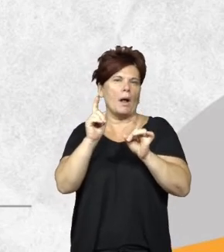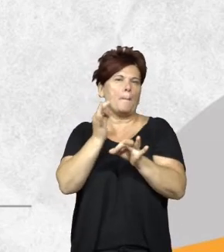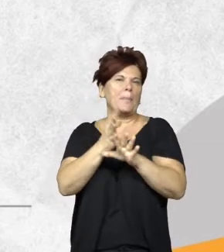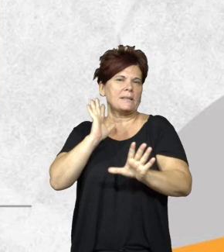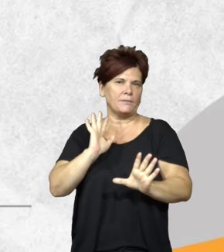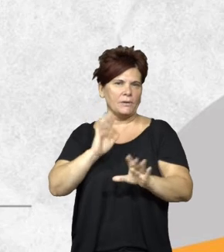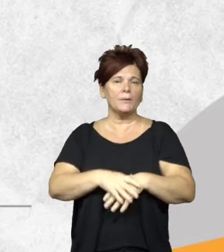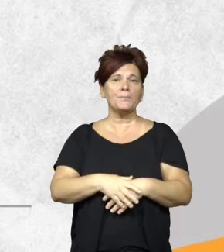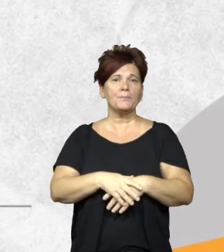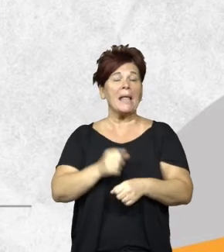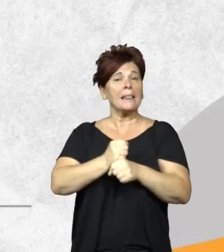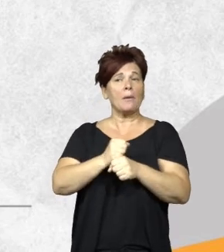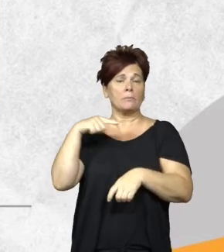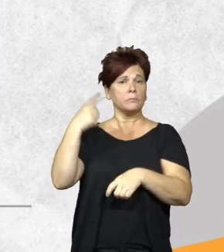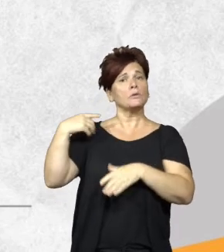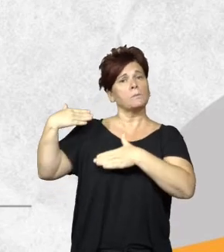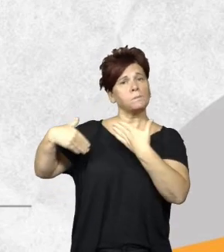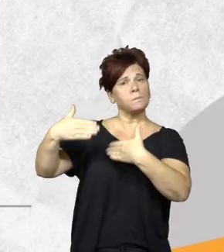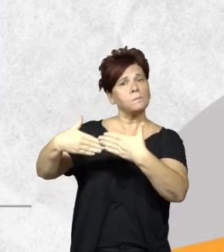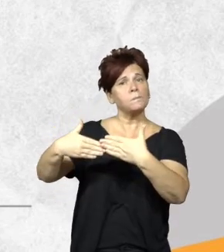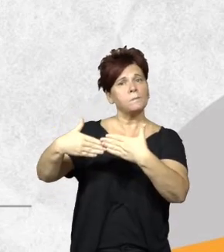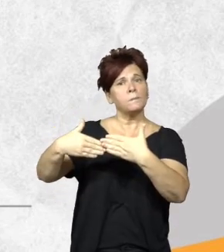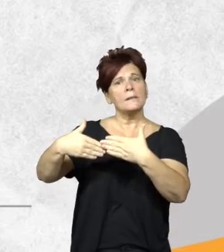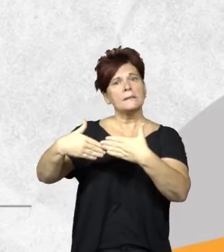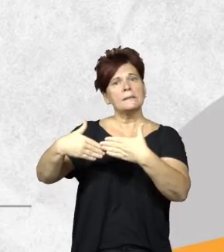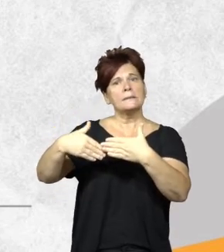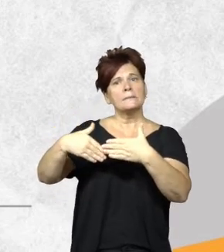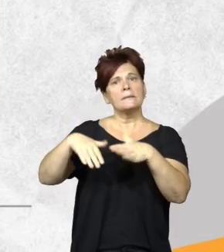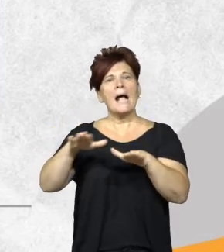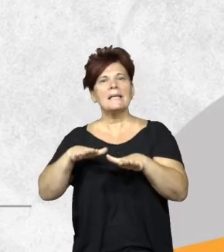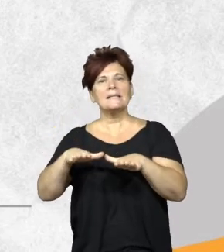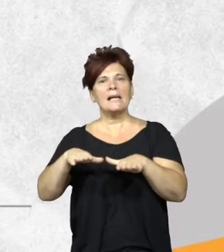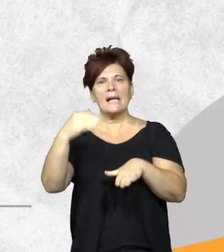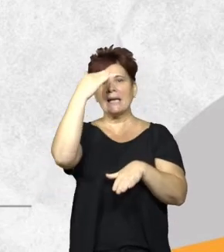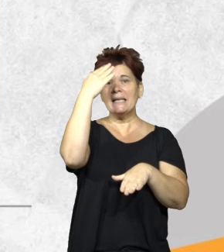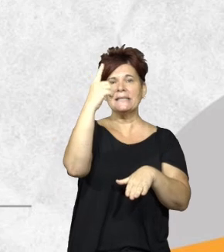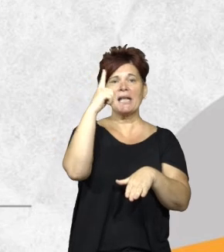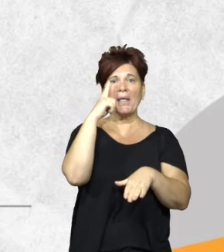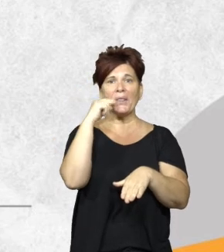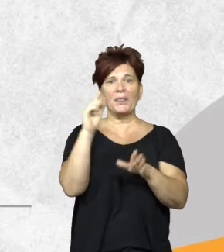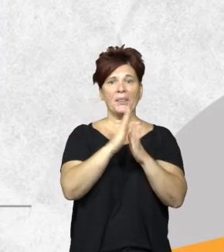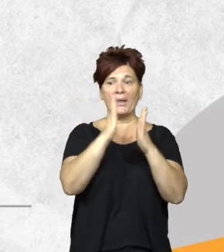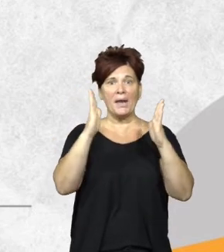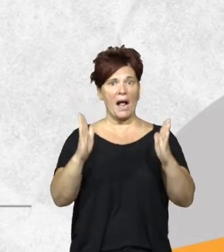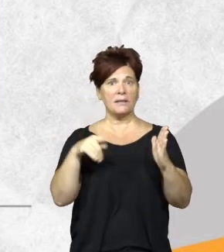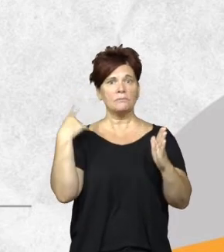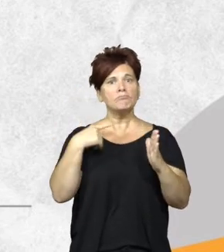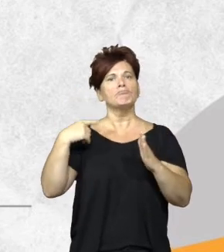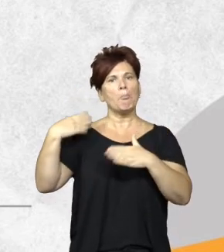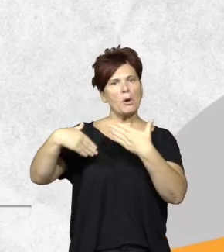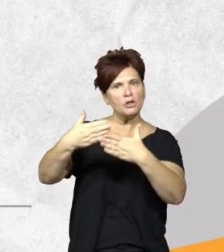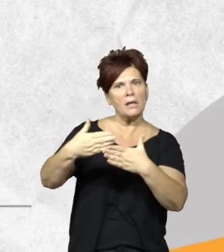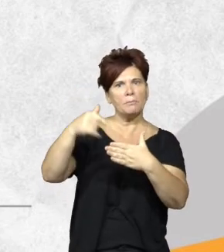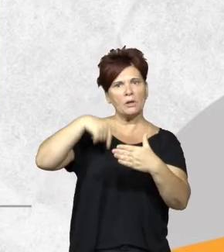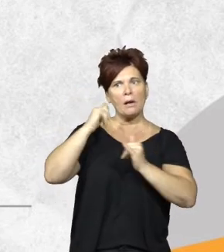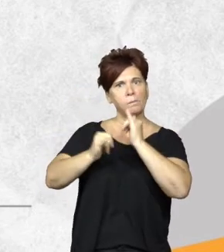el trabajo que nosotros realizamos se realiza de manera quincenal o sea cada 15 días nosotros hacemos todo este procedimiento que les